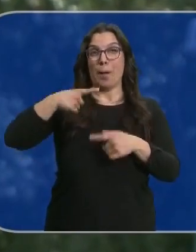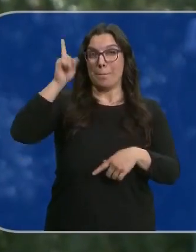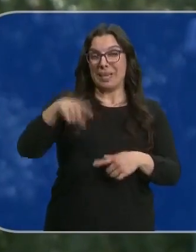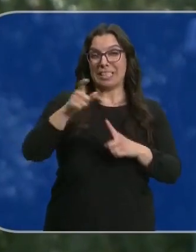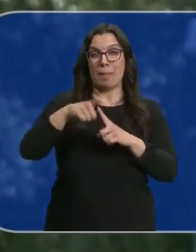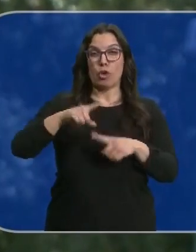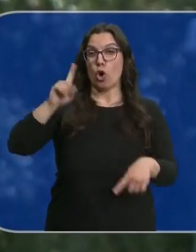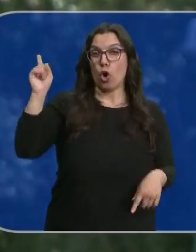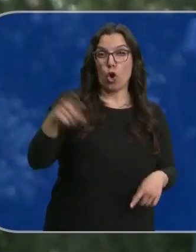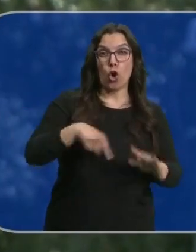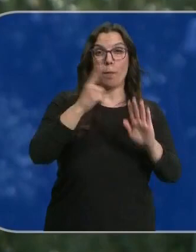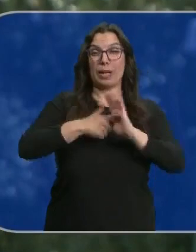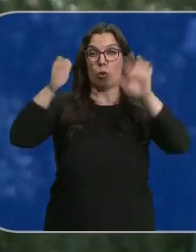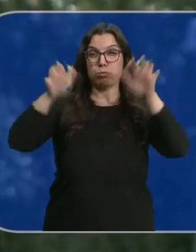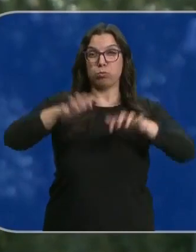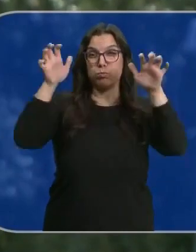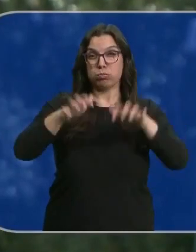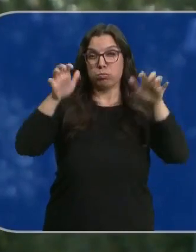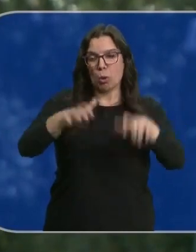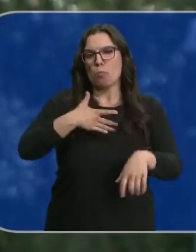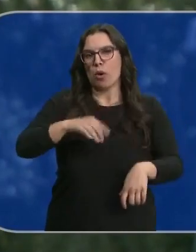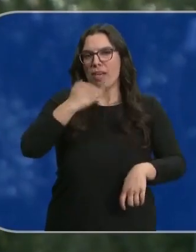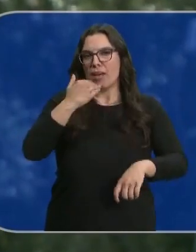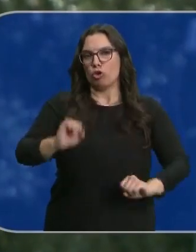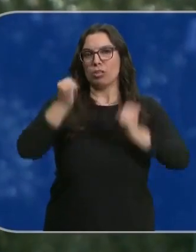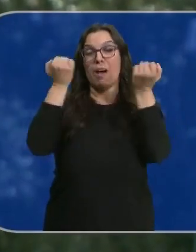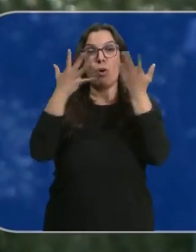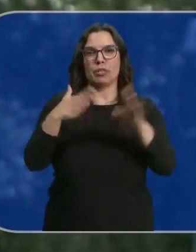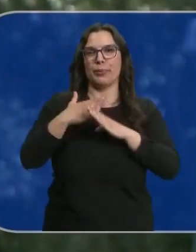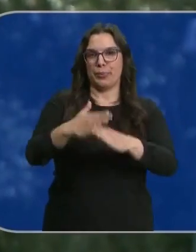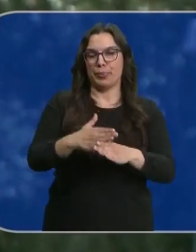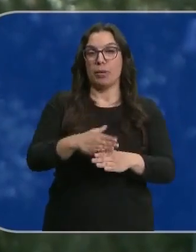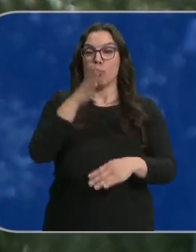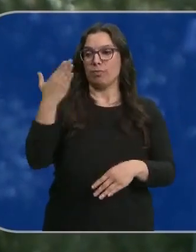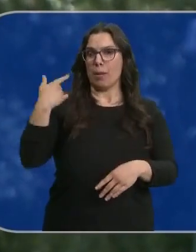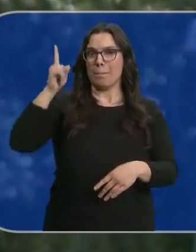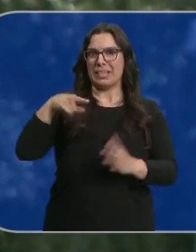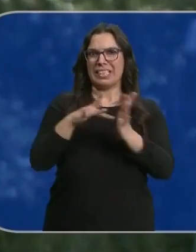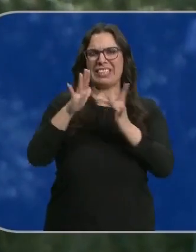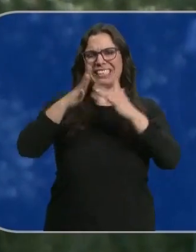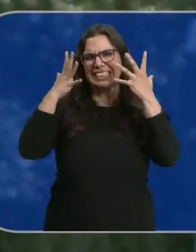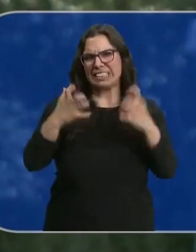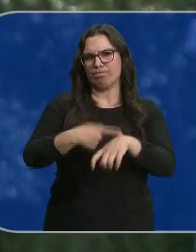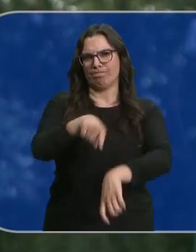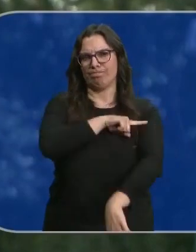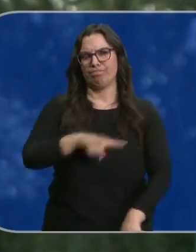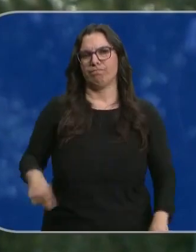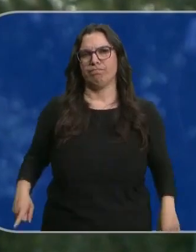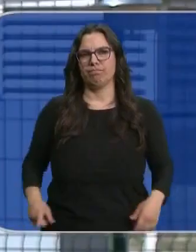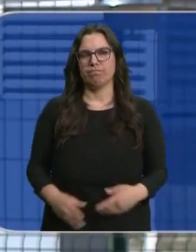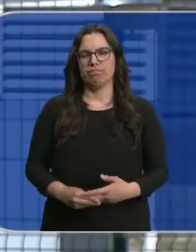del mes de mayo conseguiríamos recuperar agua, pero aún así sería insuficiente tras un mes de abril extraordinariamente seco.